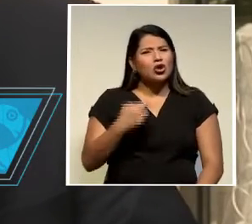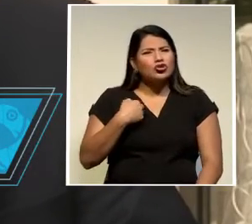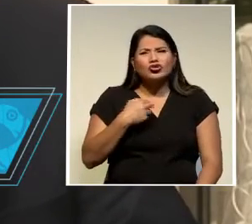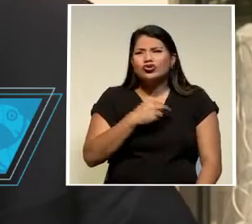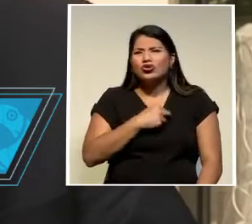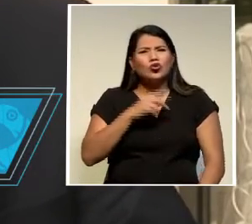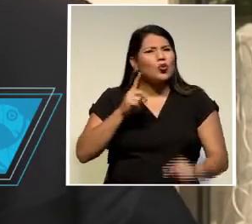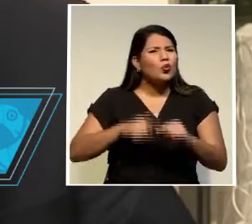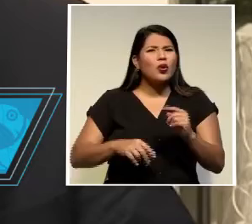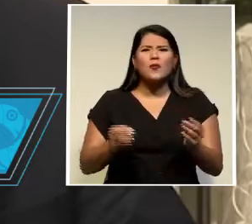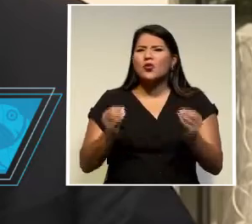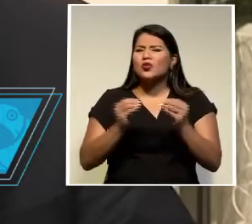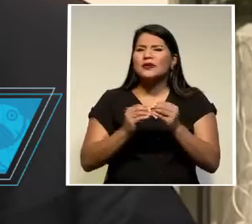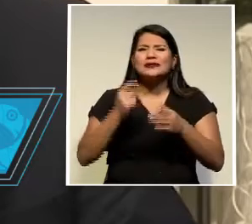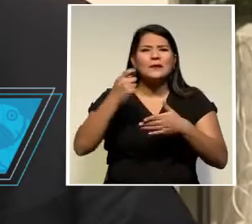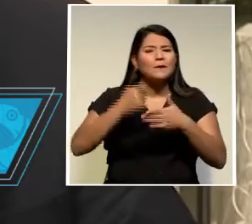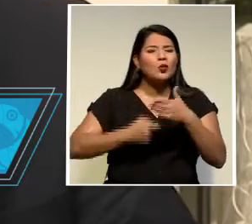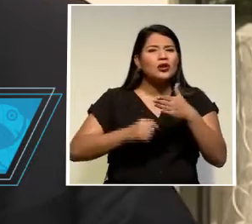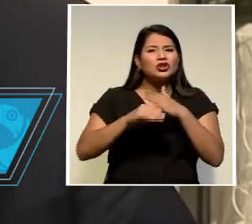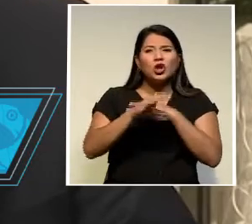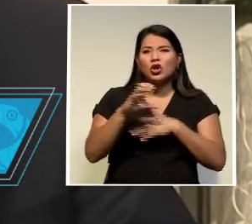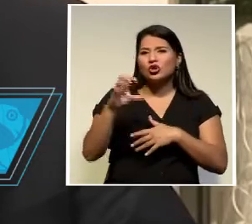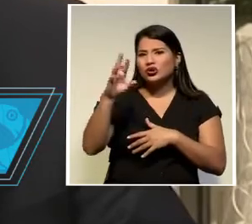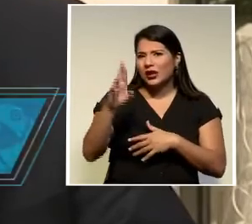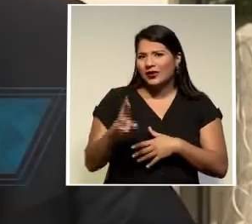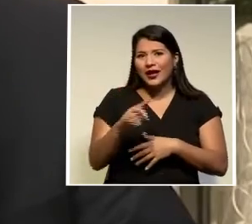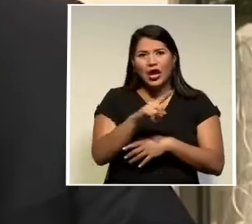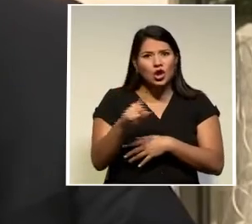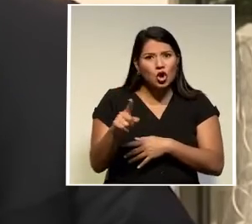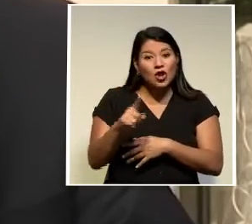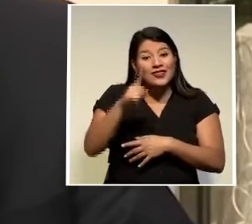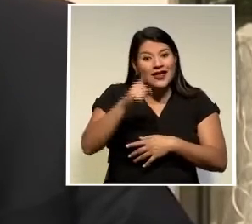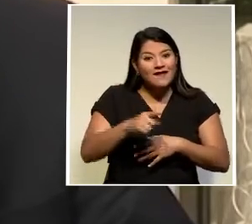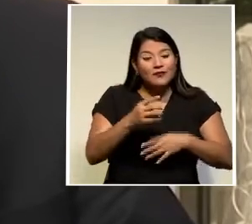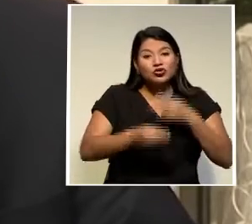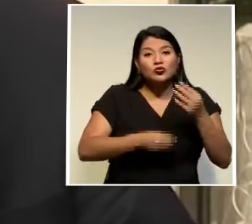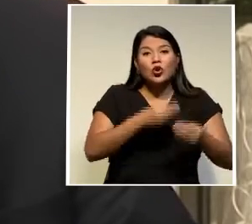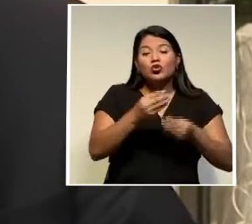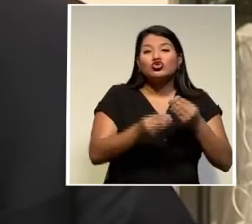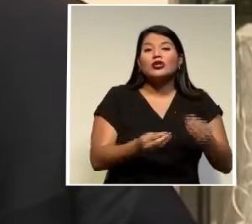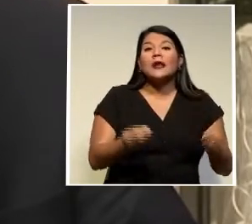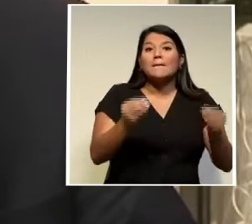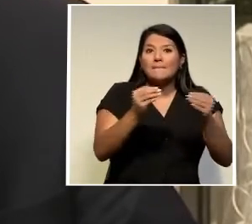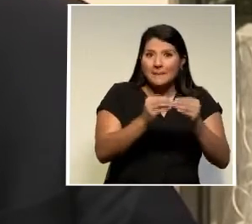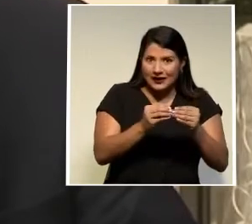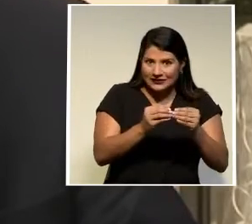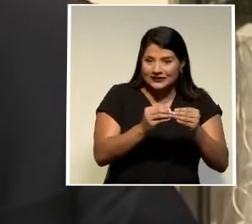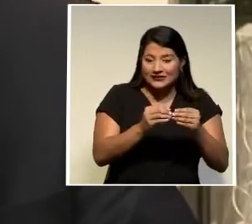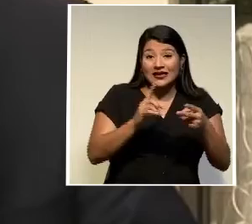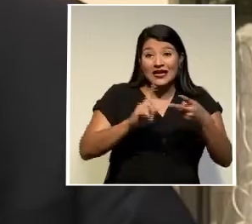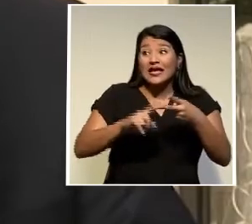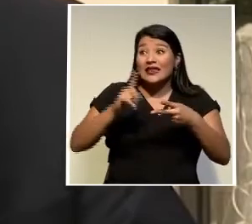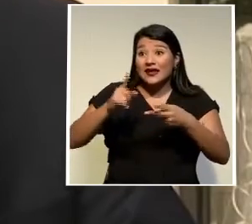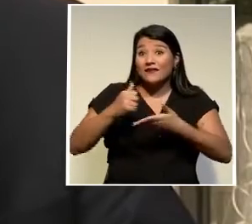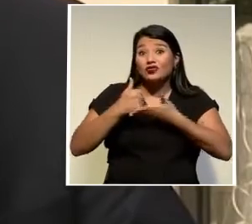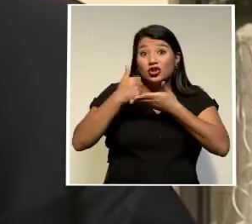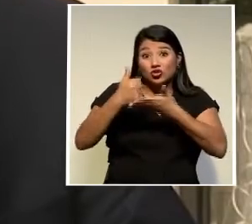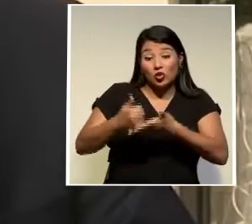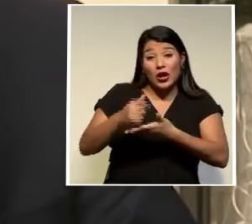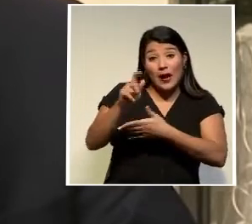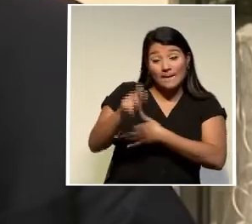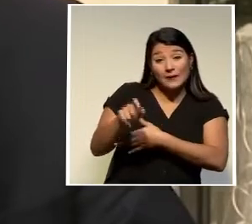para más impuestos en el país estamos para levantar la producción nacional y estamos para ayudarle a las personas